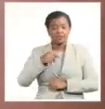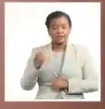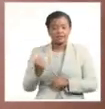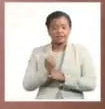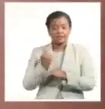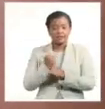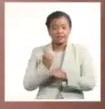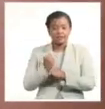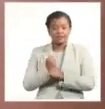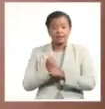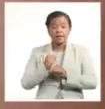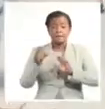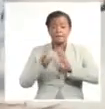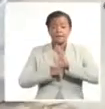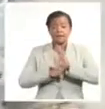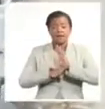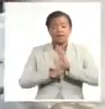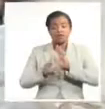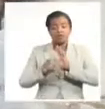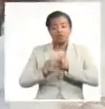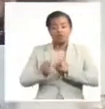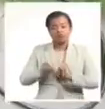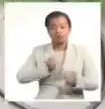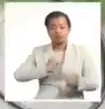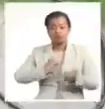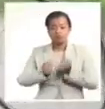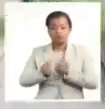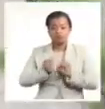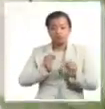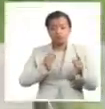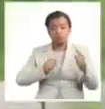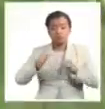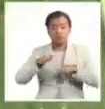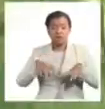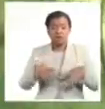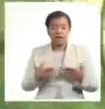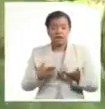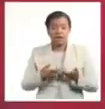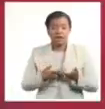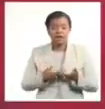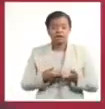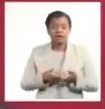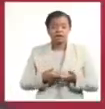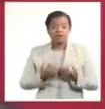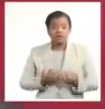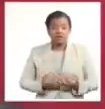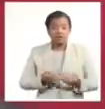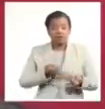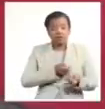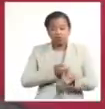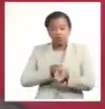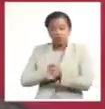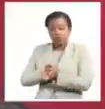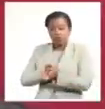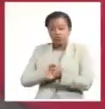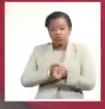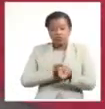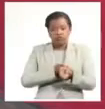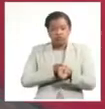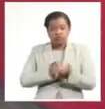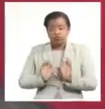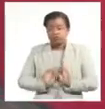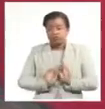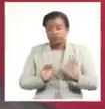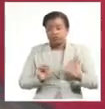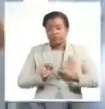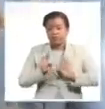partir de las medidas de refuerzo fundamentalmente en destrucción de los criaderos de mosquitos y la utilización de abate, así como las